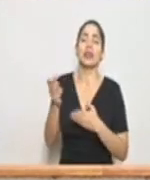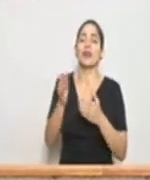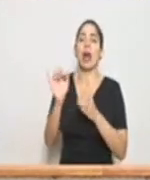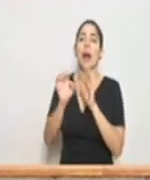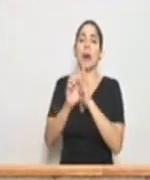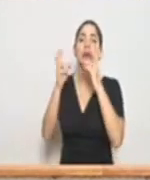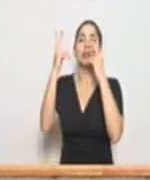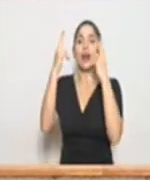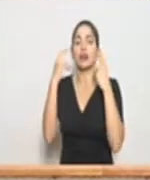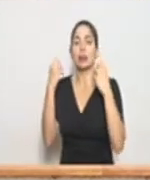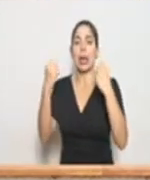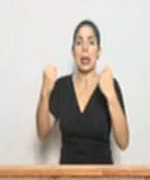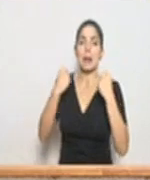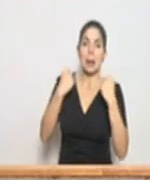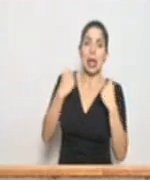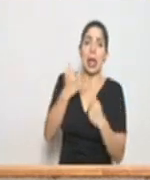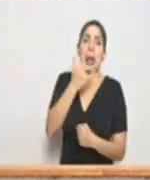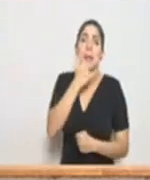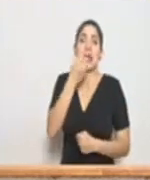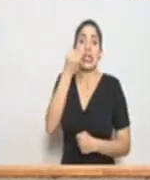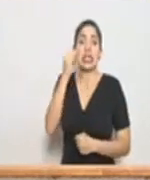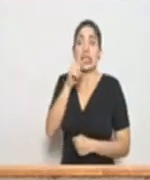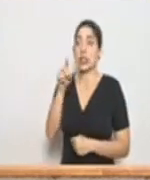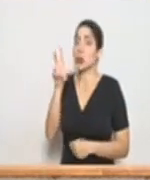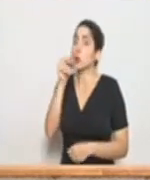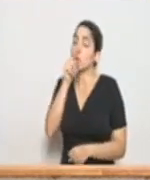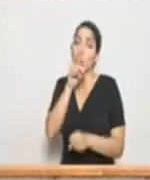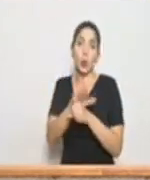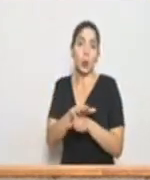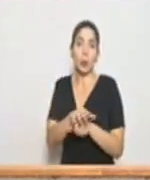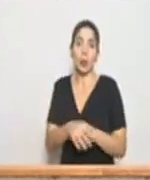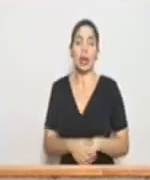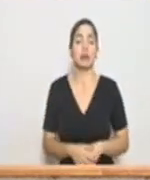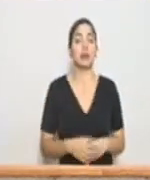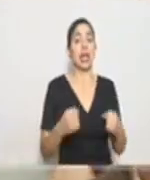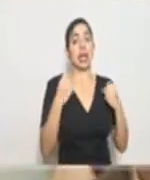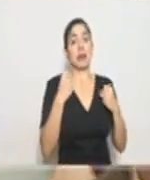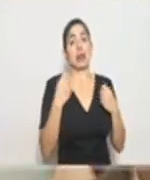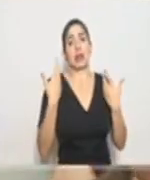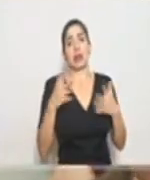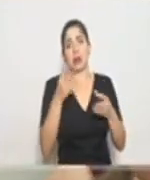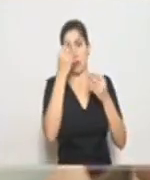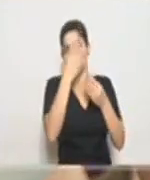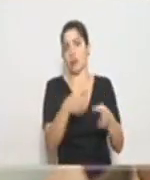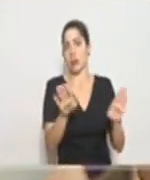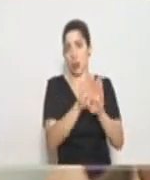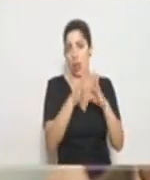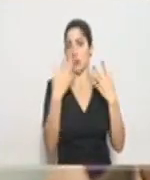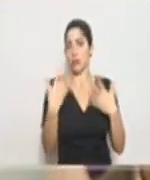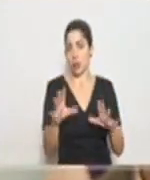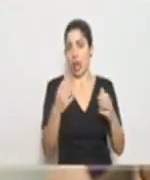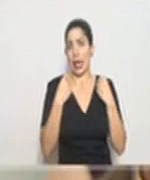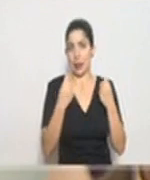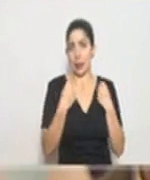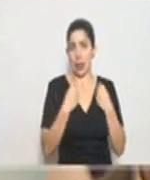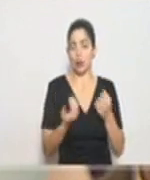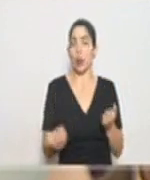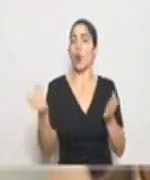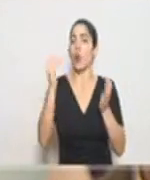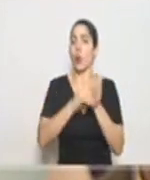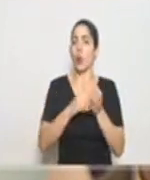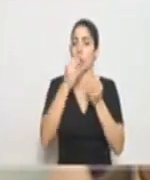salones de belleza, gimnasios, ¿qué pasa si no cumplen estas medidas? Ya los gimnasios indicamos el cierre. Vuelvo a indicar,